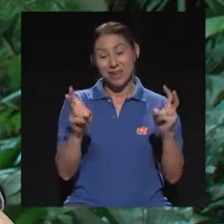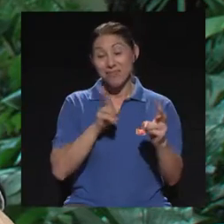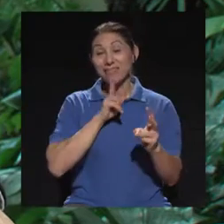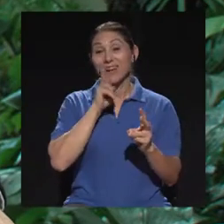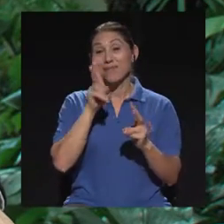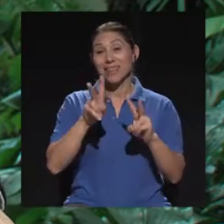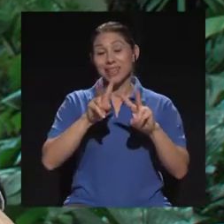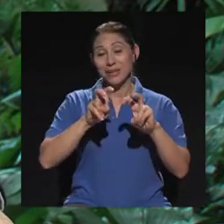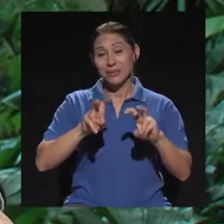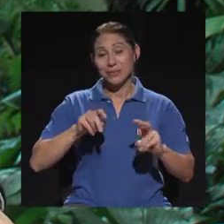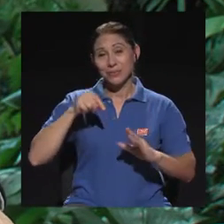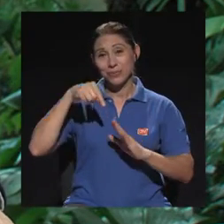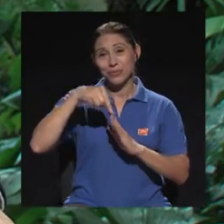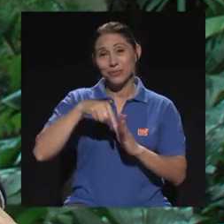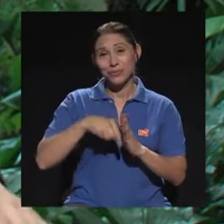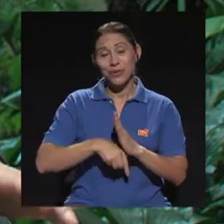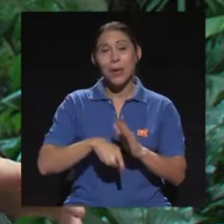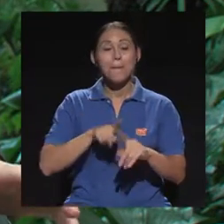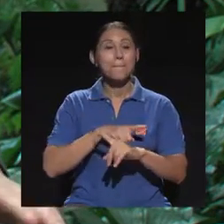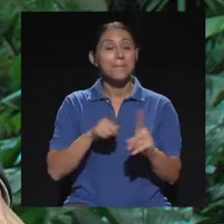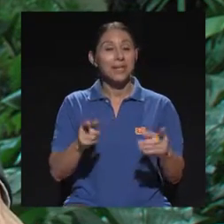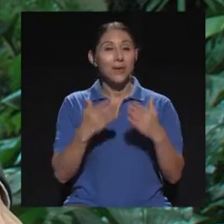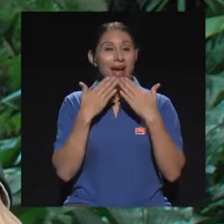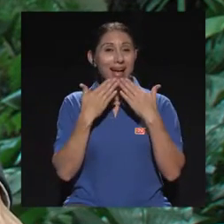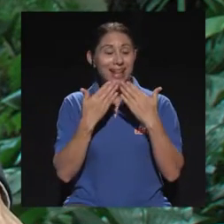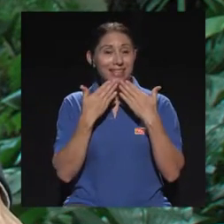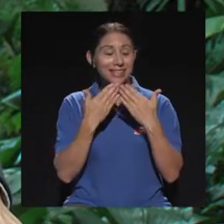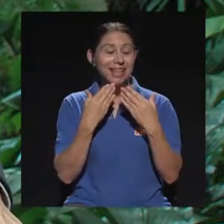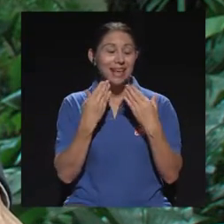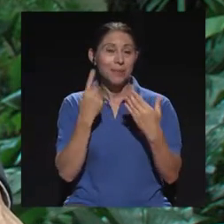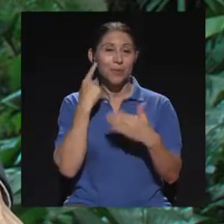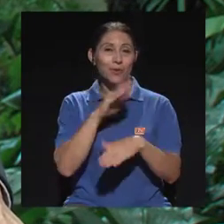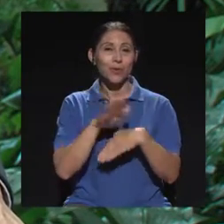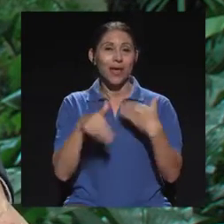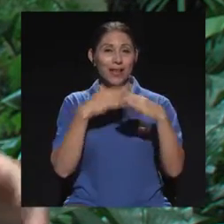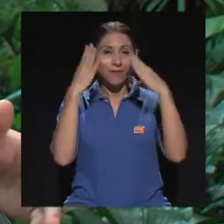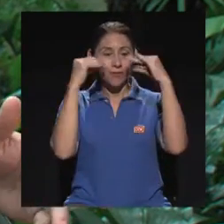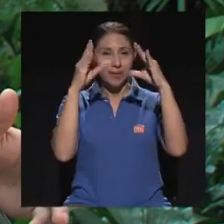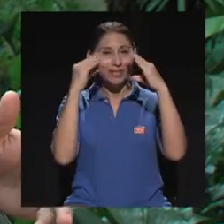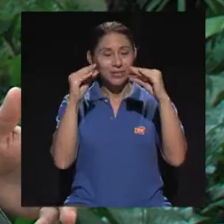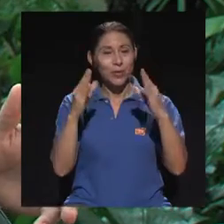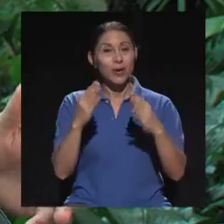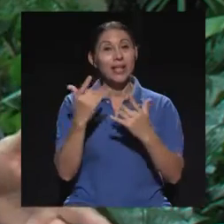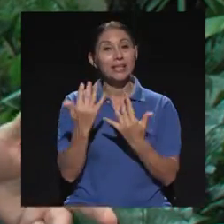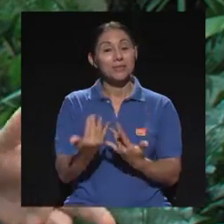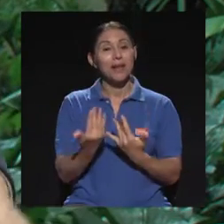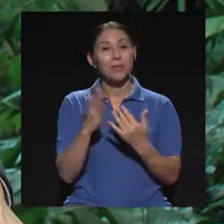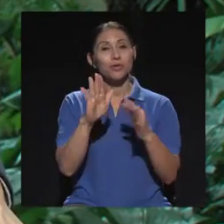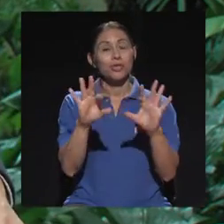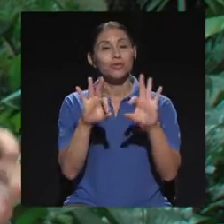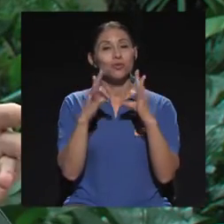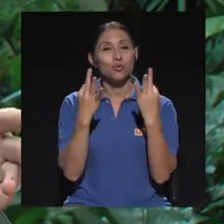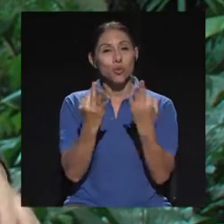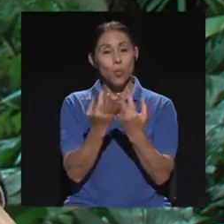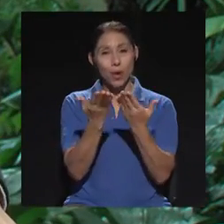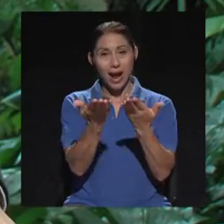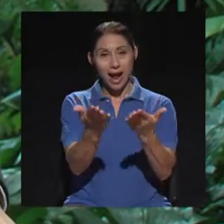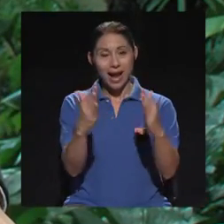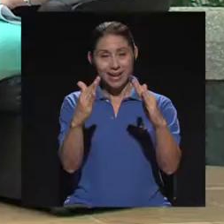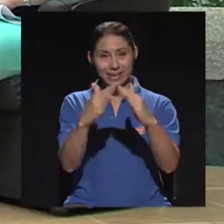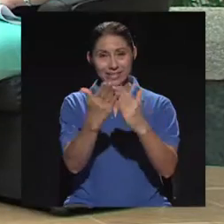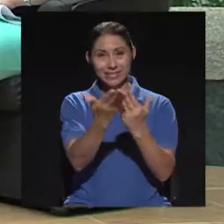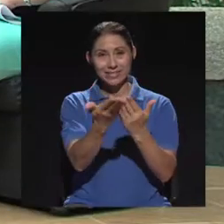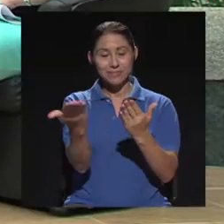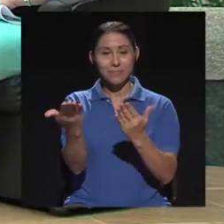rato más, pero agradecerle por toda esta información. Un placer. Que esperamos que en sus hogares, en los hogares de